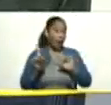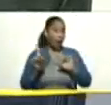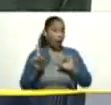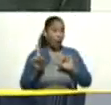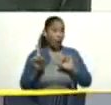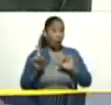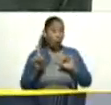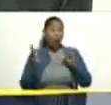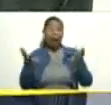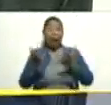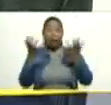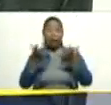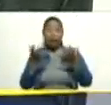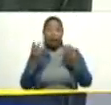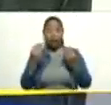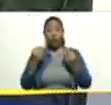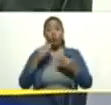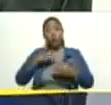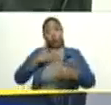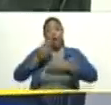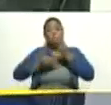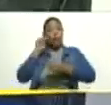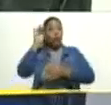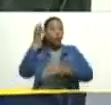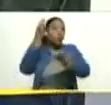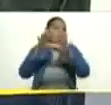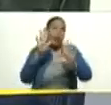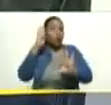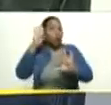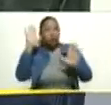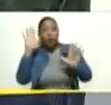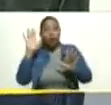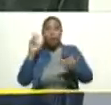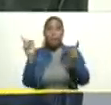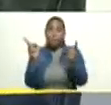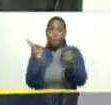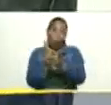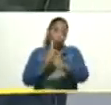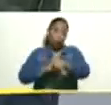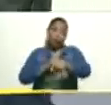las altas temperaturas, pueden originar precipitaciones muy intensas en poco periodo de tiempo.